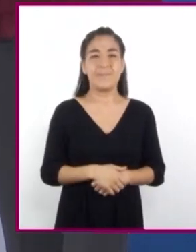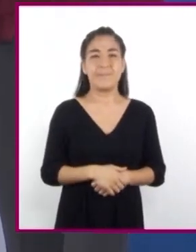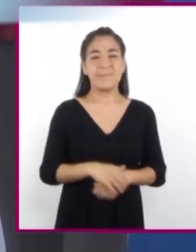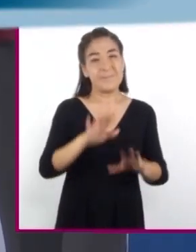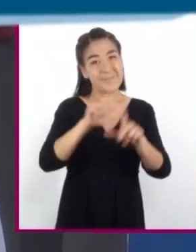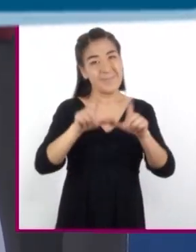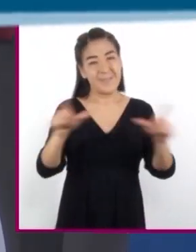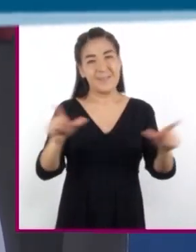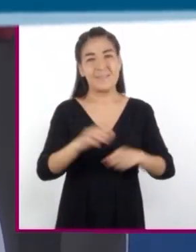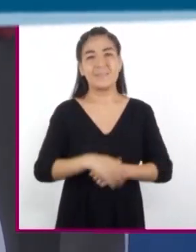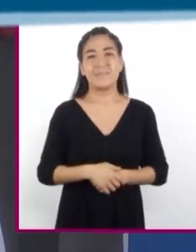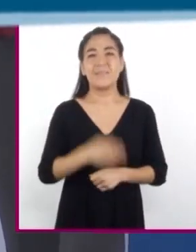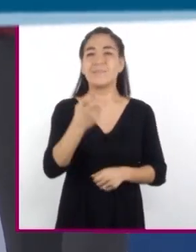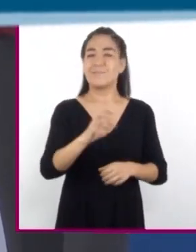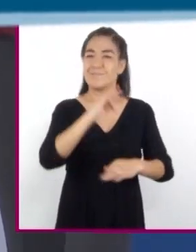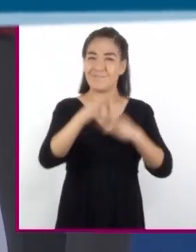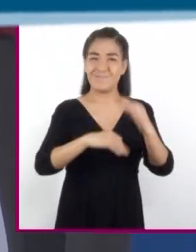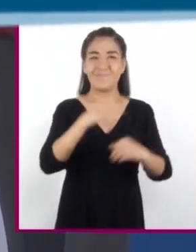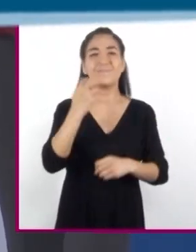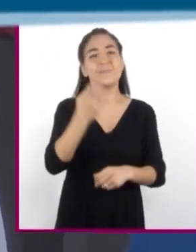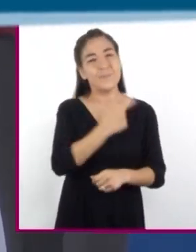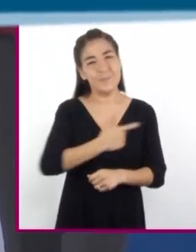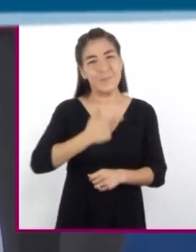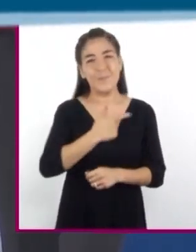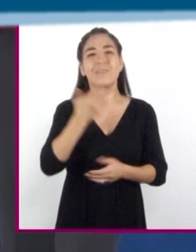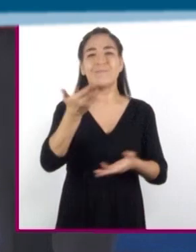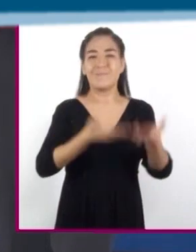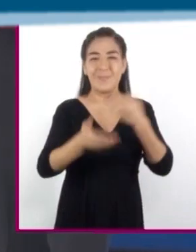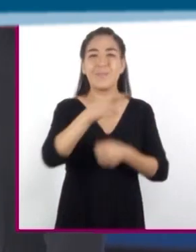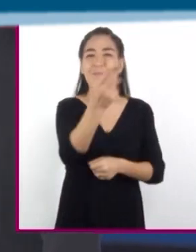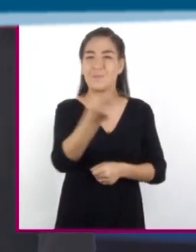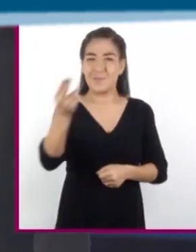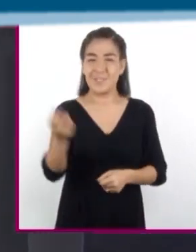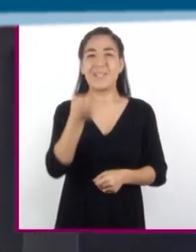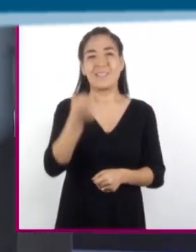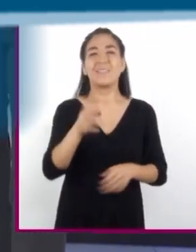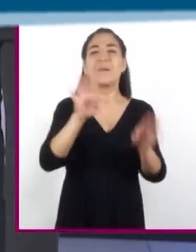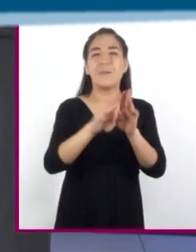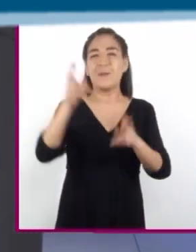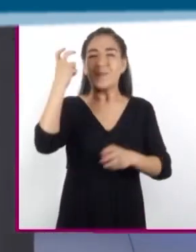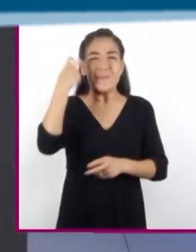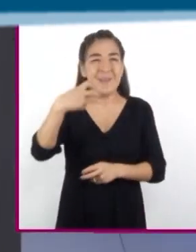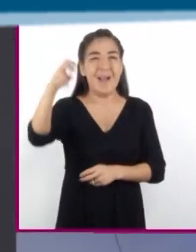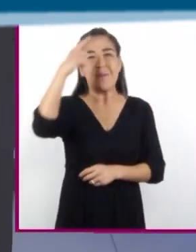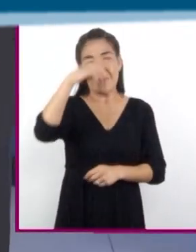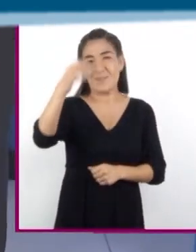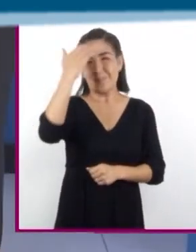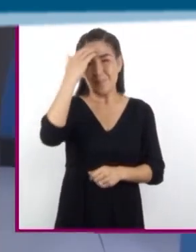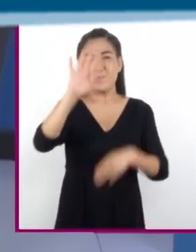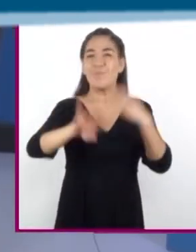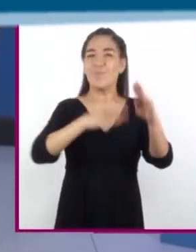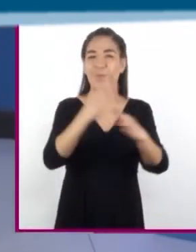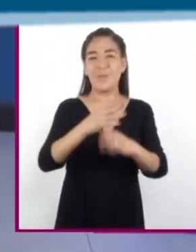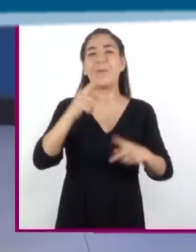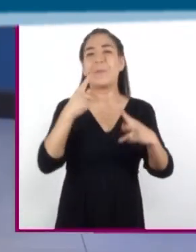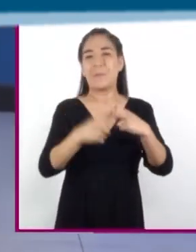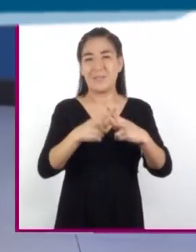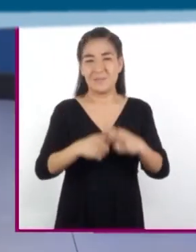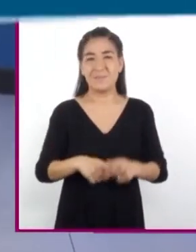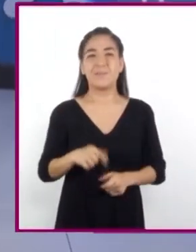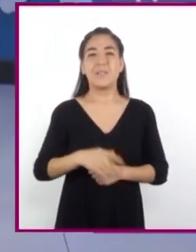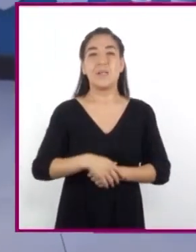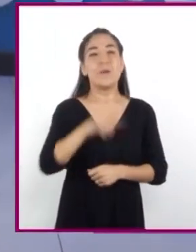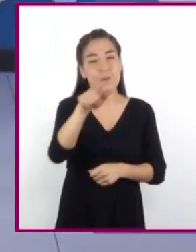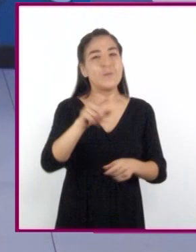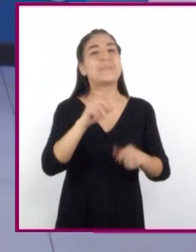¡Listo! Es todo por ahora. Fue un gusto compartir con ustedes este viaje de conocimientos por el mundo de las matemáticas. No